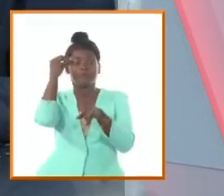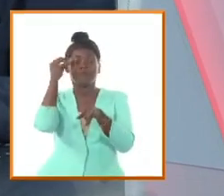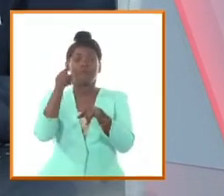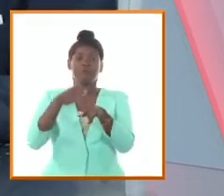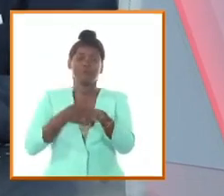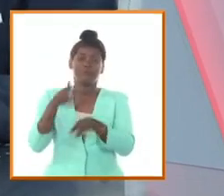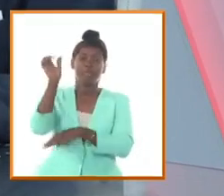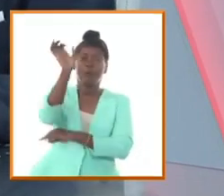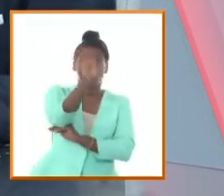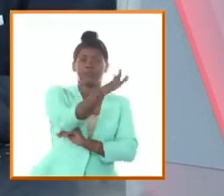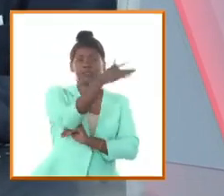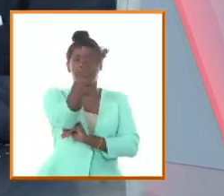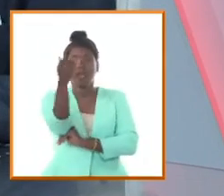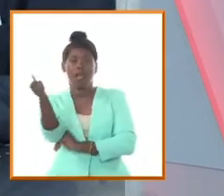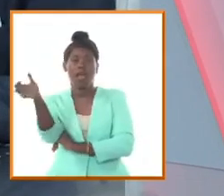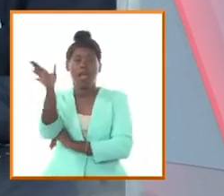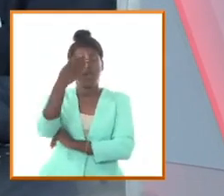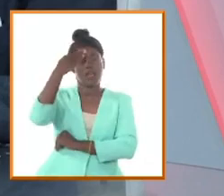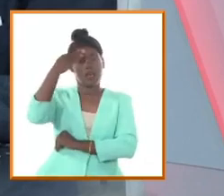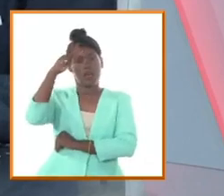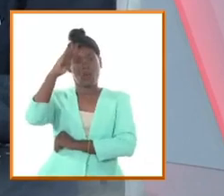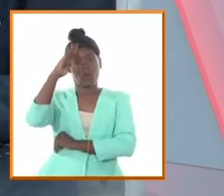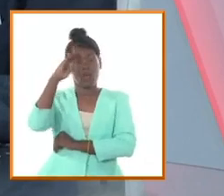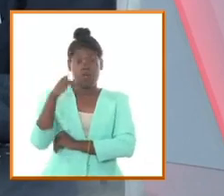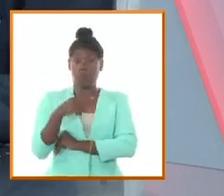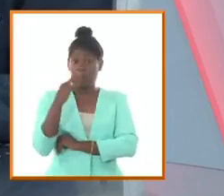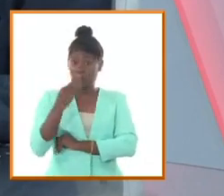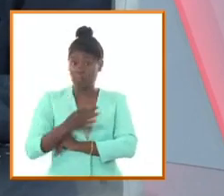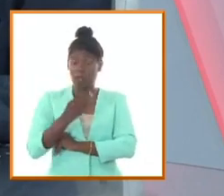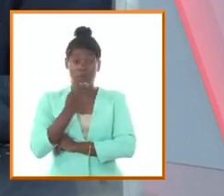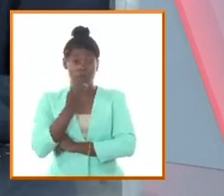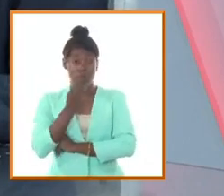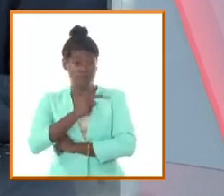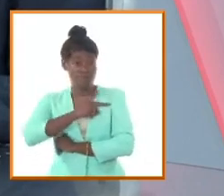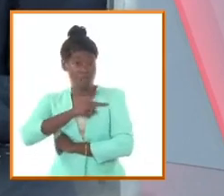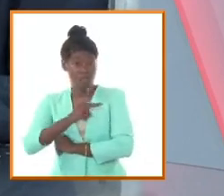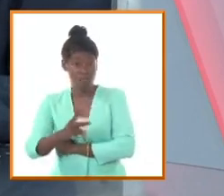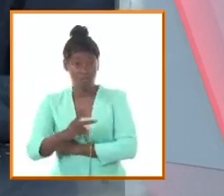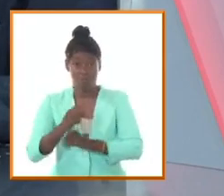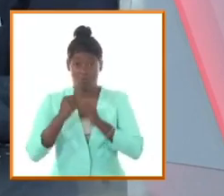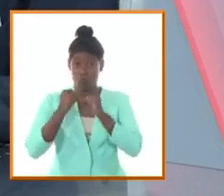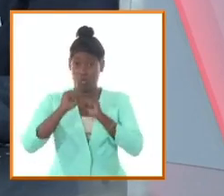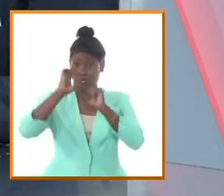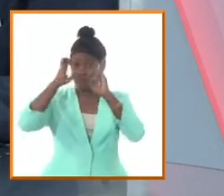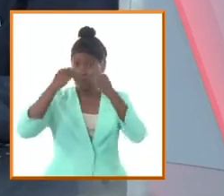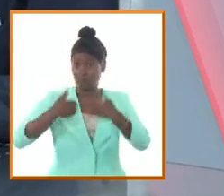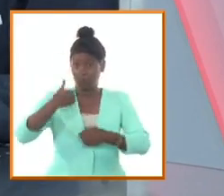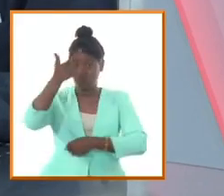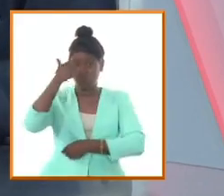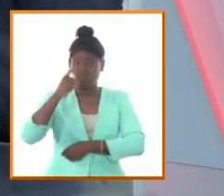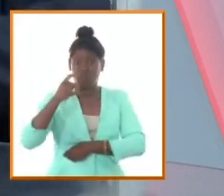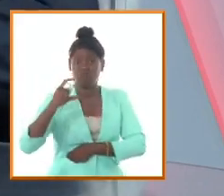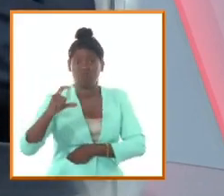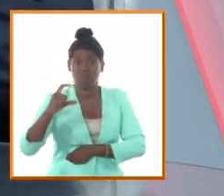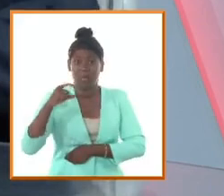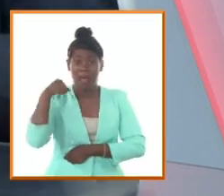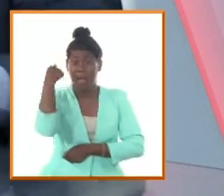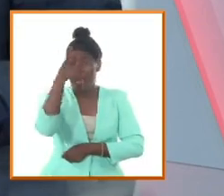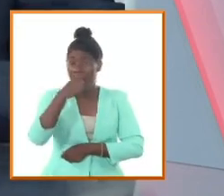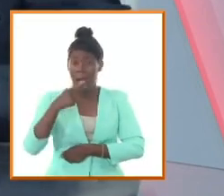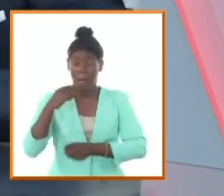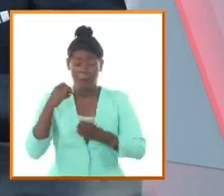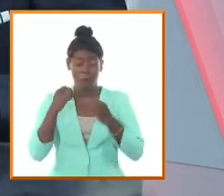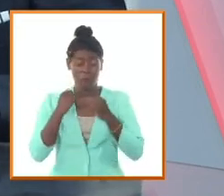pero eso te da una idea a ti de ese carácter enérgico ese carácter intransigente de Aramonte de no estar